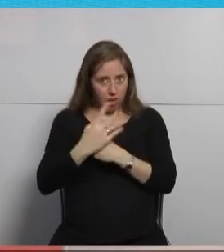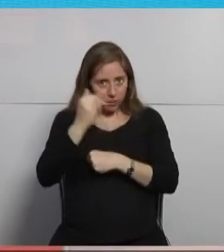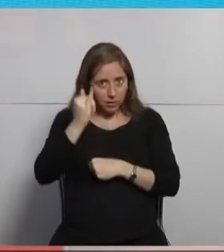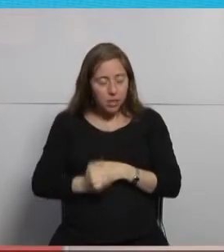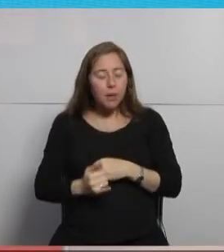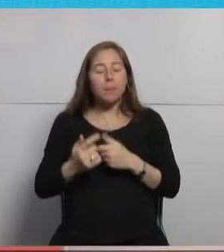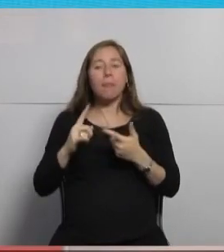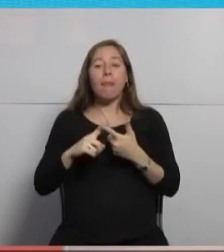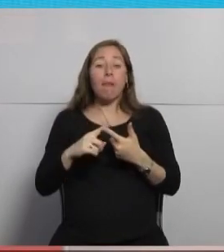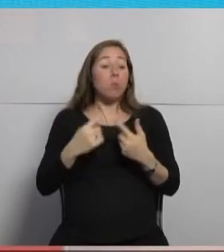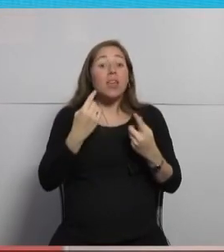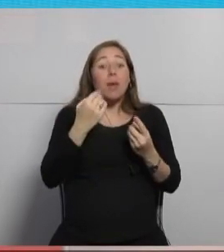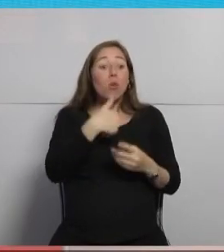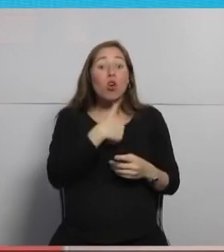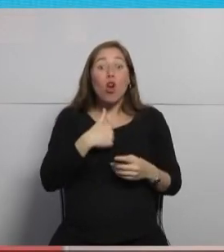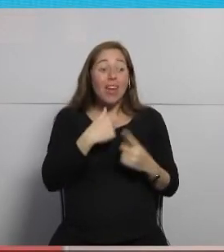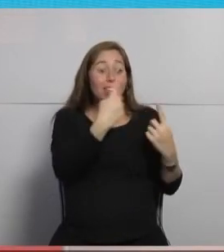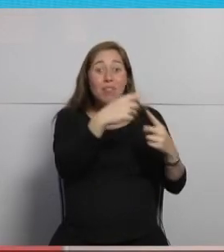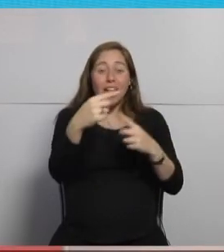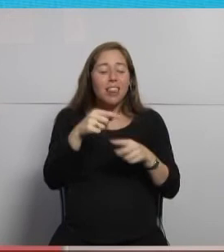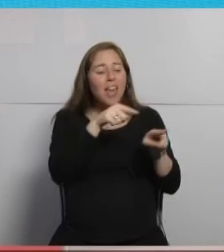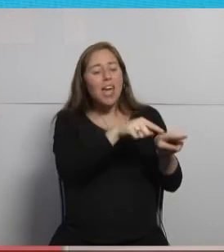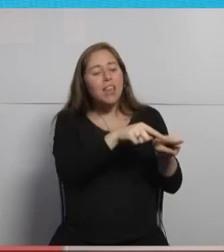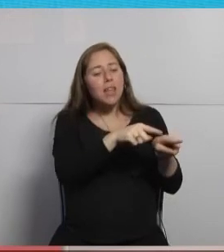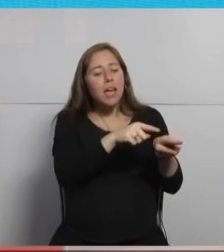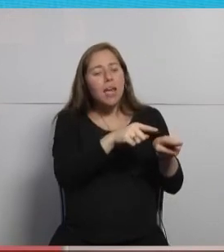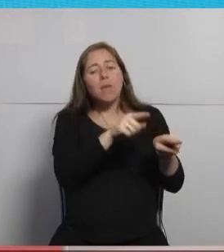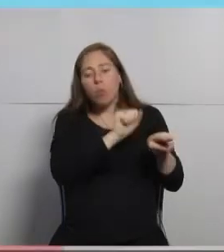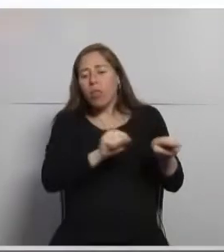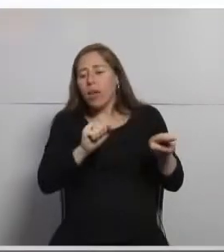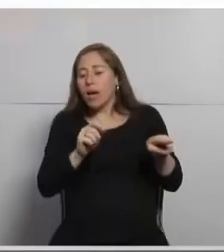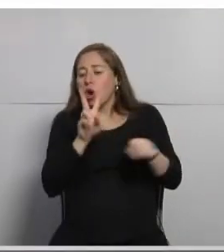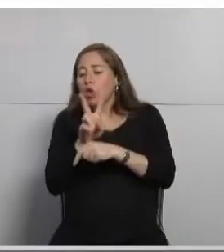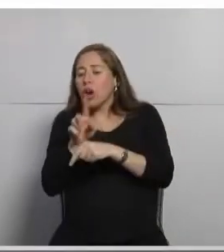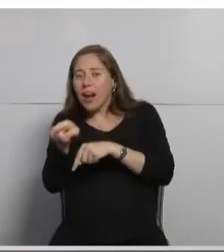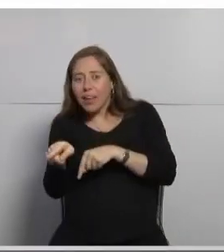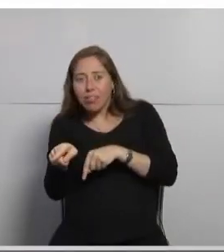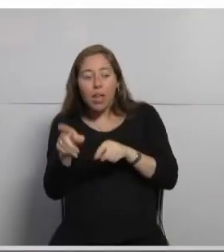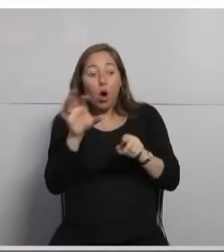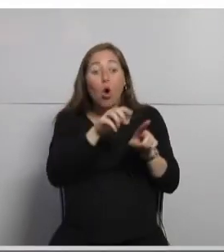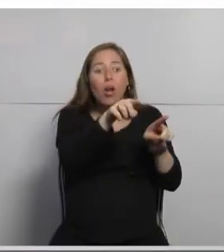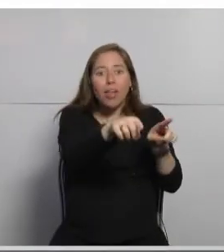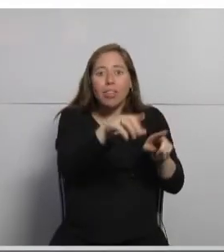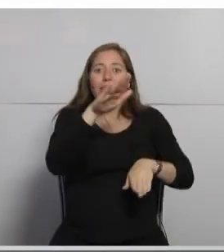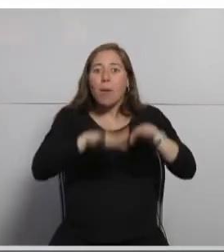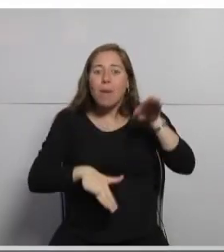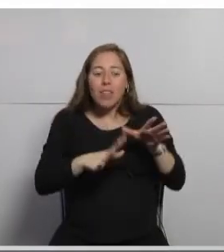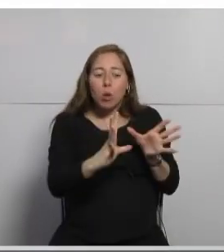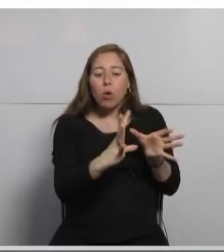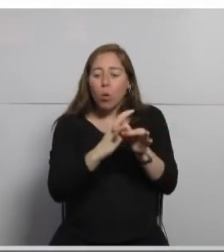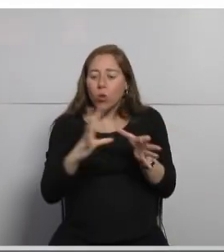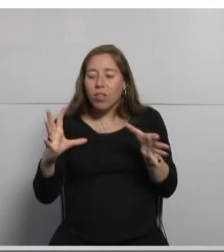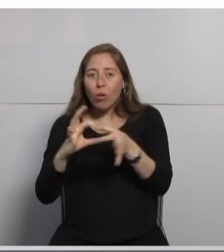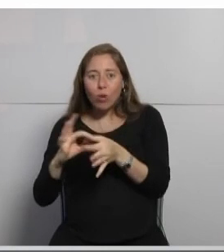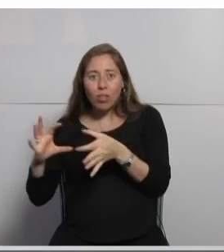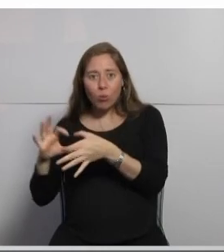por roles podemos decir bueno este rol tiene acceso o no tiene acceso a estos servicios después el tema de